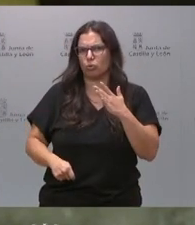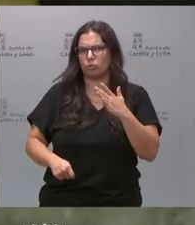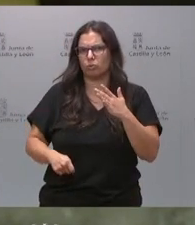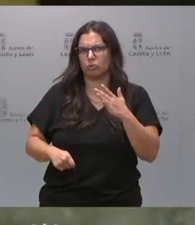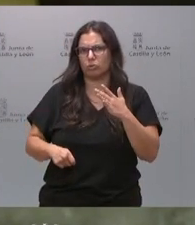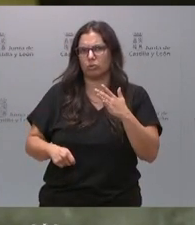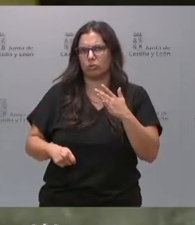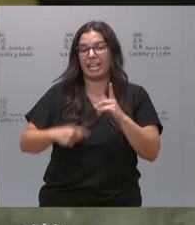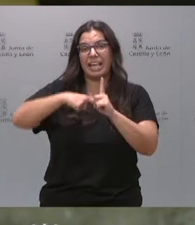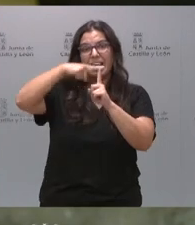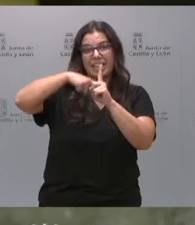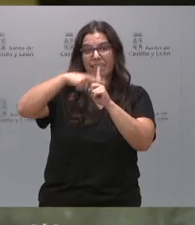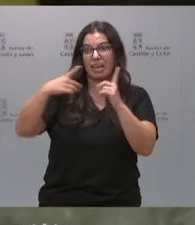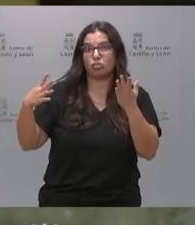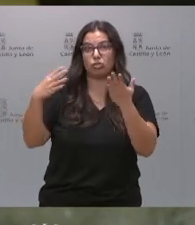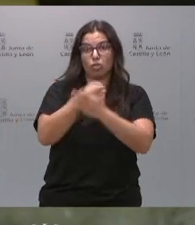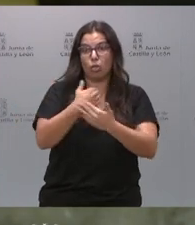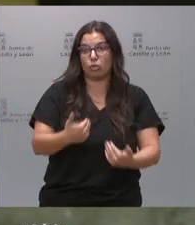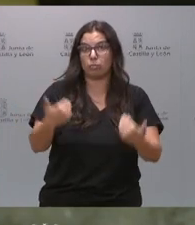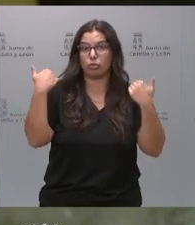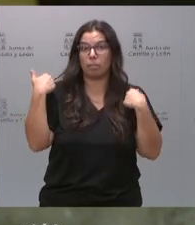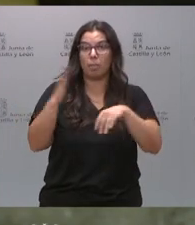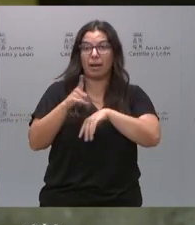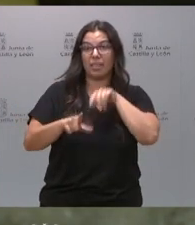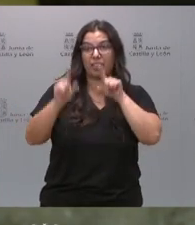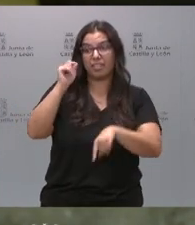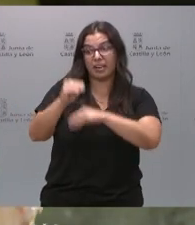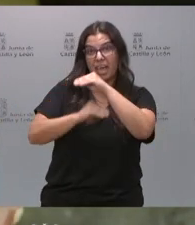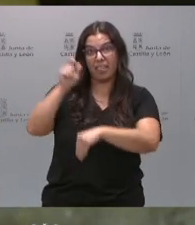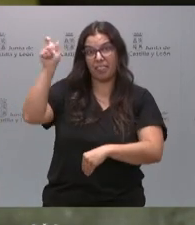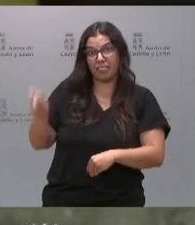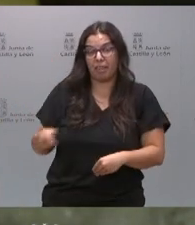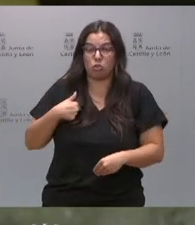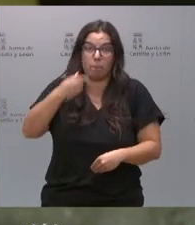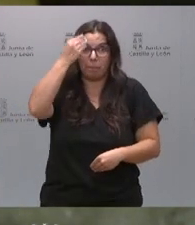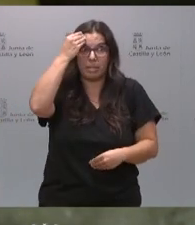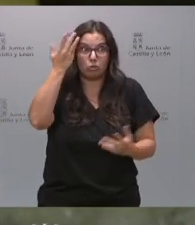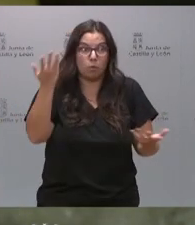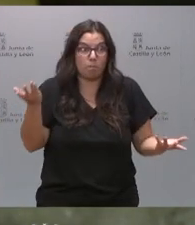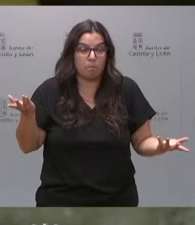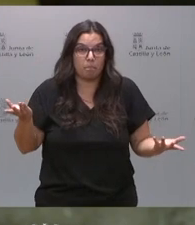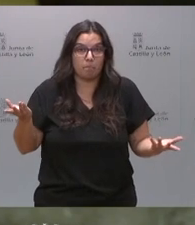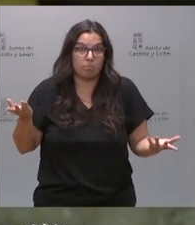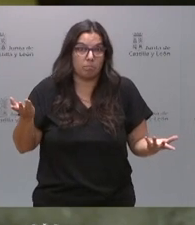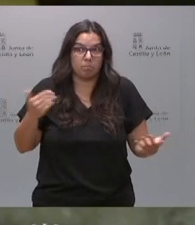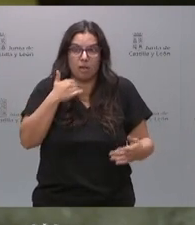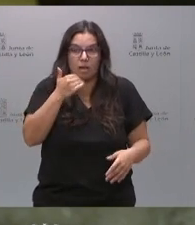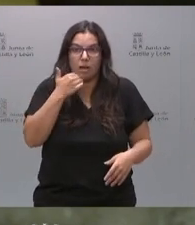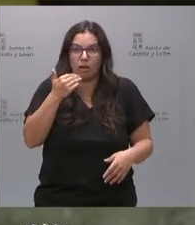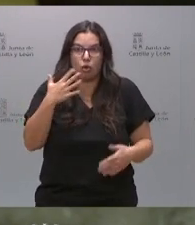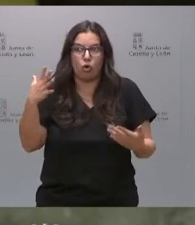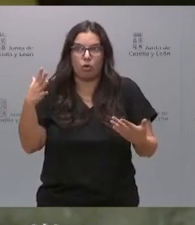estamentos que deben participar en la decisión de esta naturaleza. Yo creo que es algo en lo que